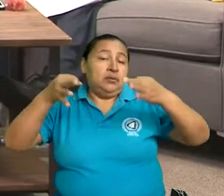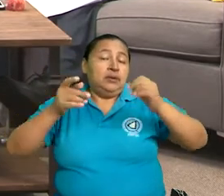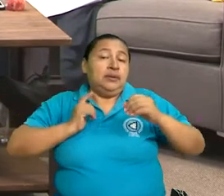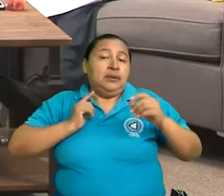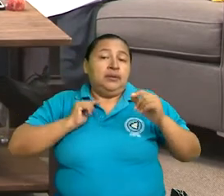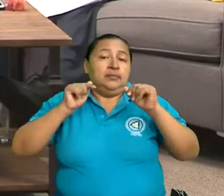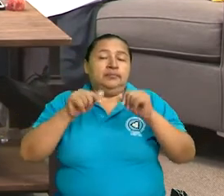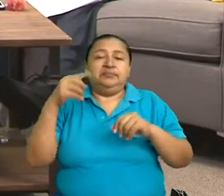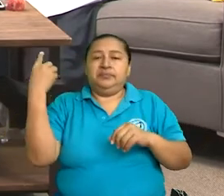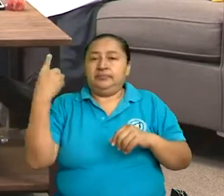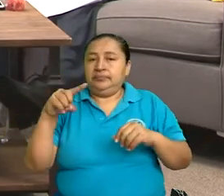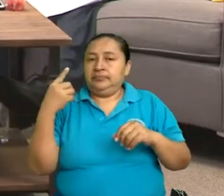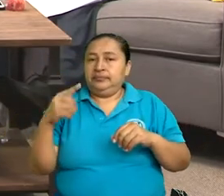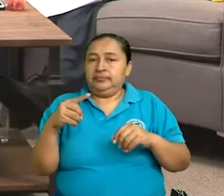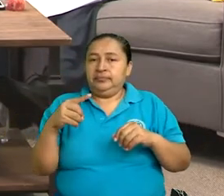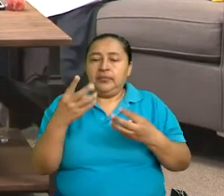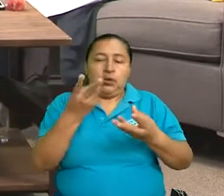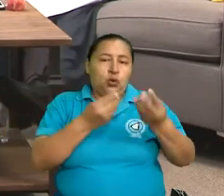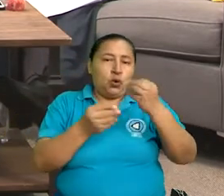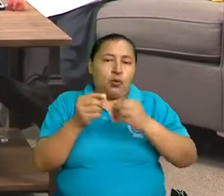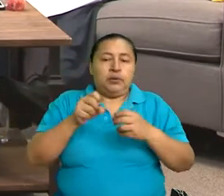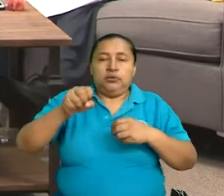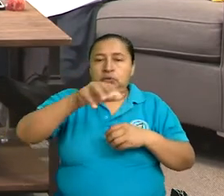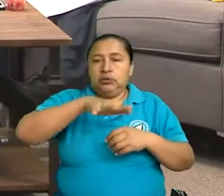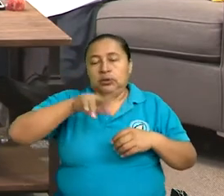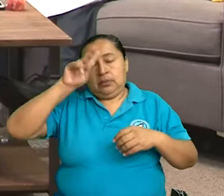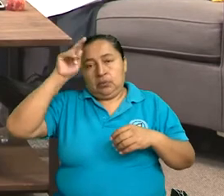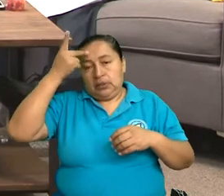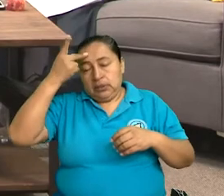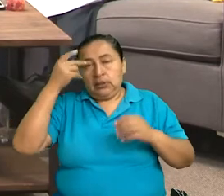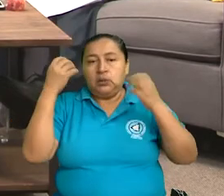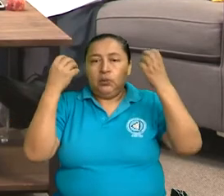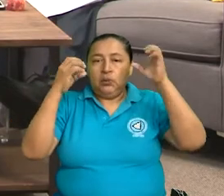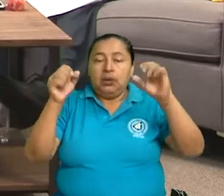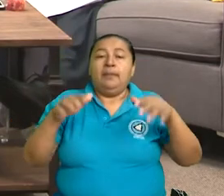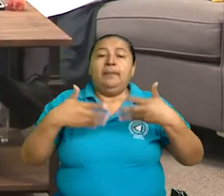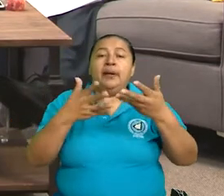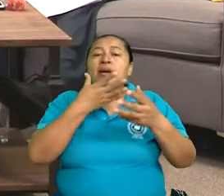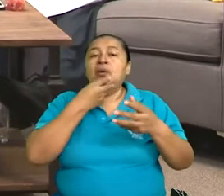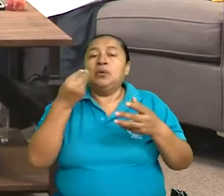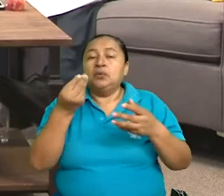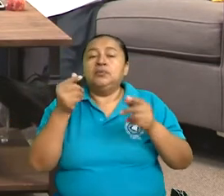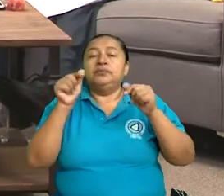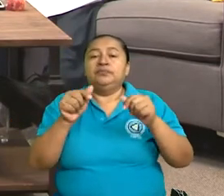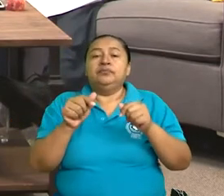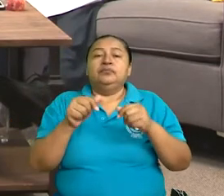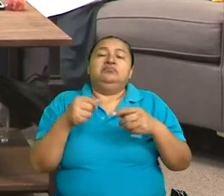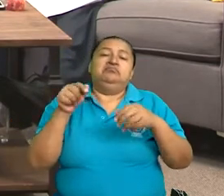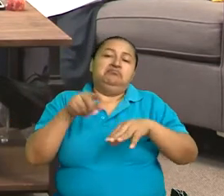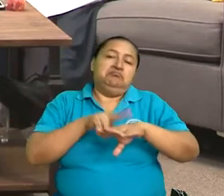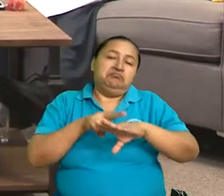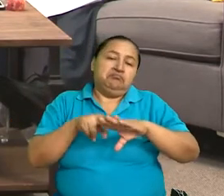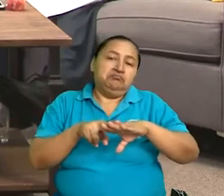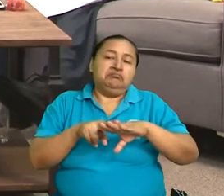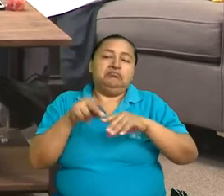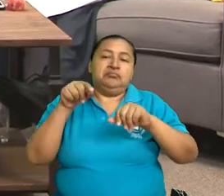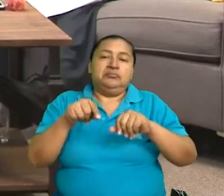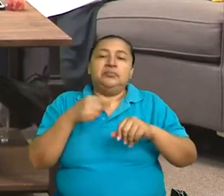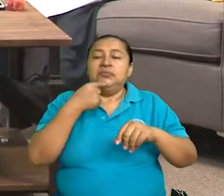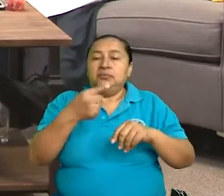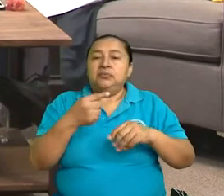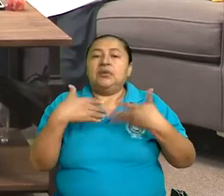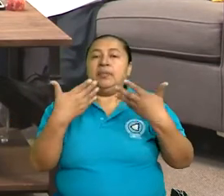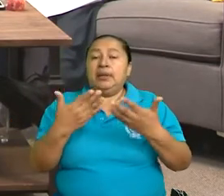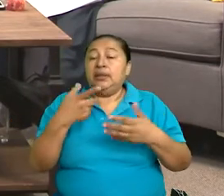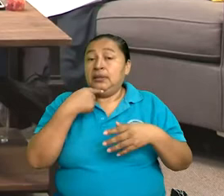derechos económicos, sociales, políticos, culturales para la juventud. Esta norma establece